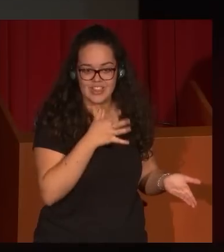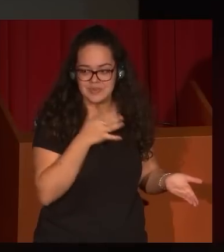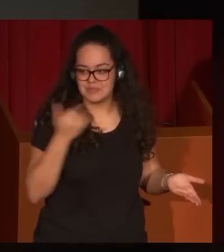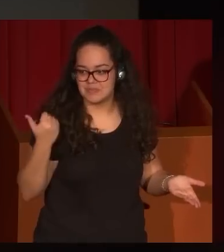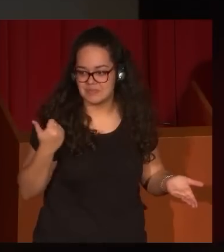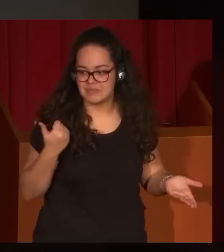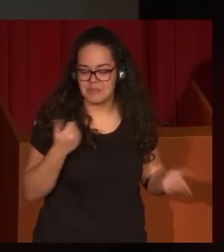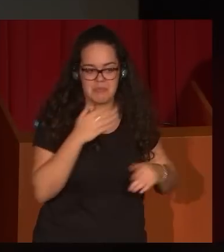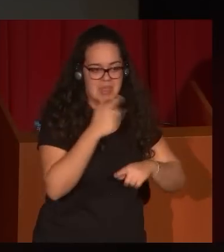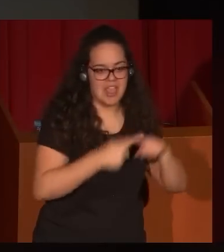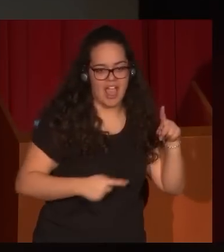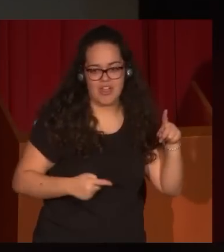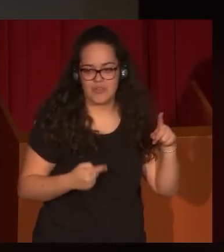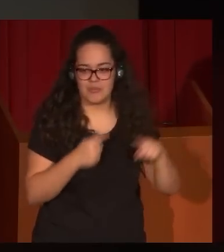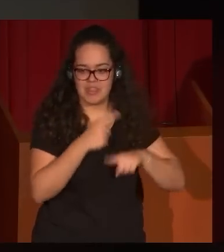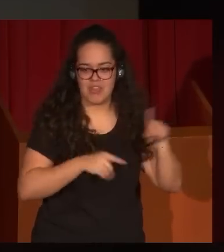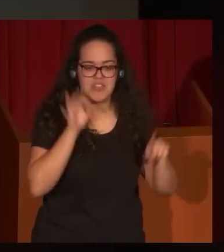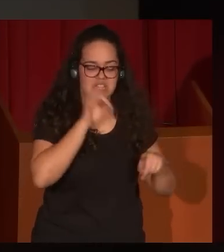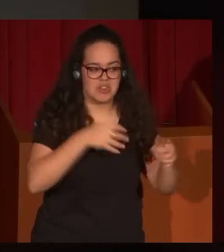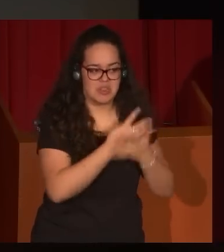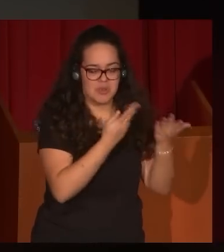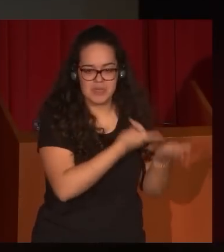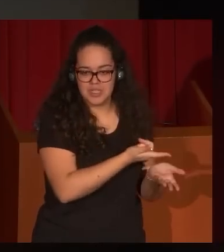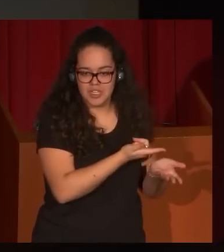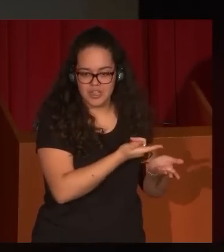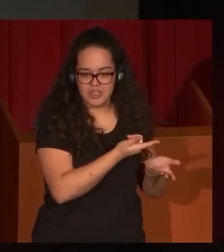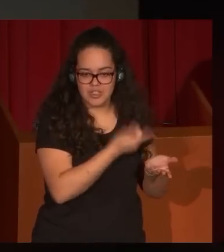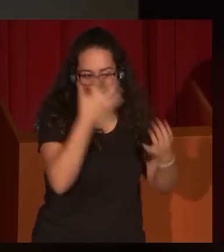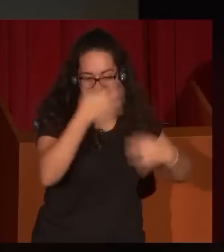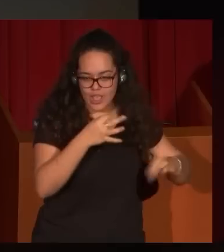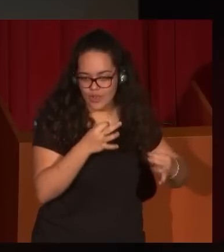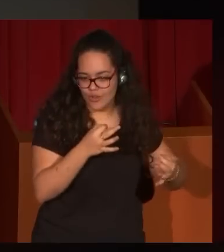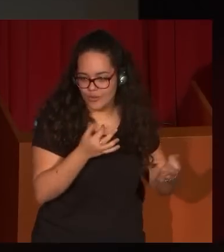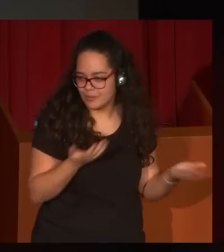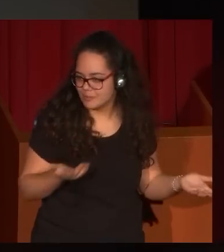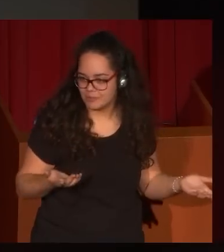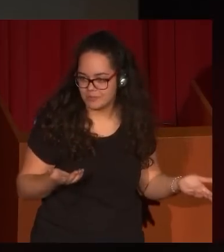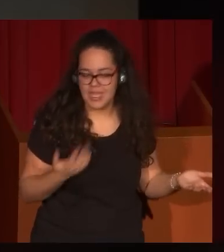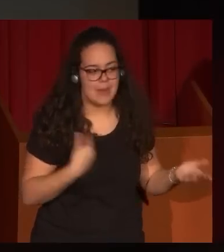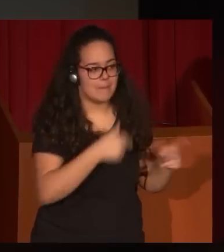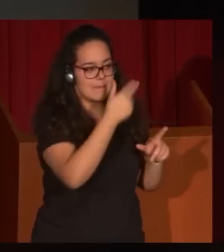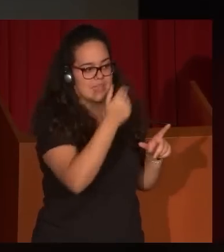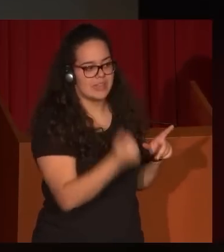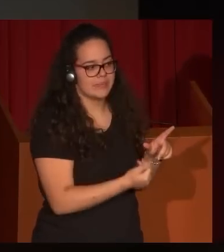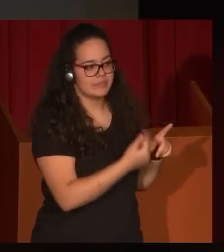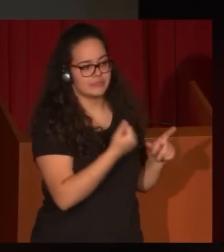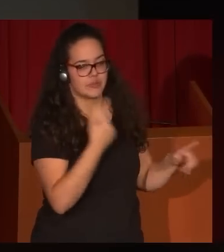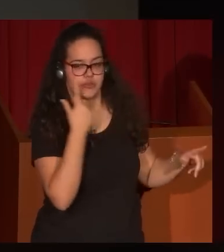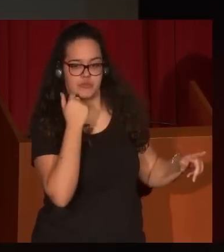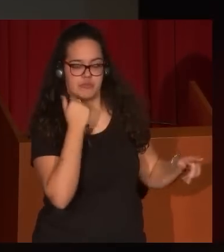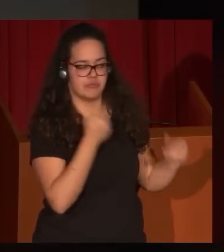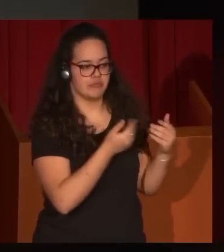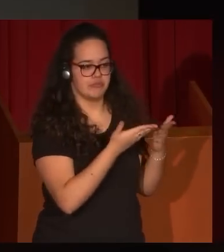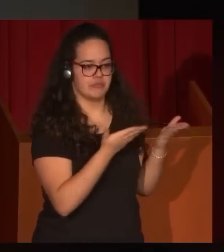mediados de la segunda mitad del siglo XIX? Es ya una evocación pintoresca, costumbrista de algo